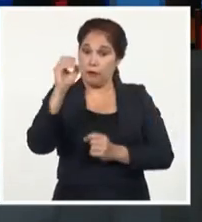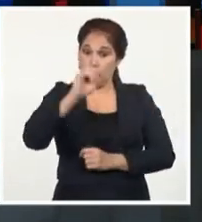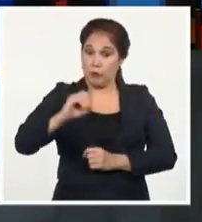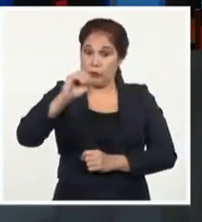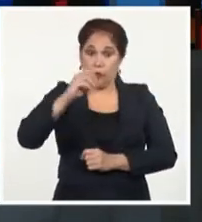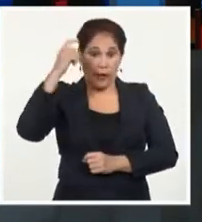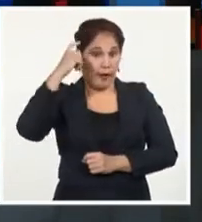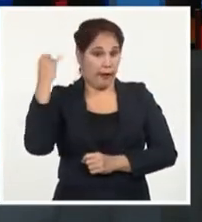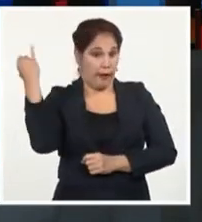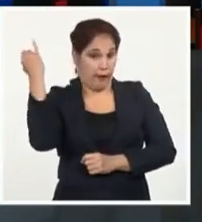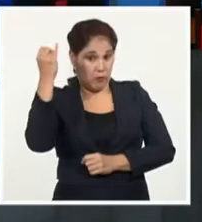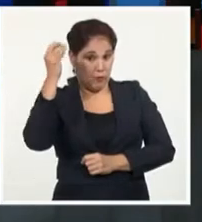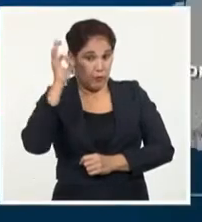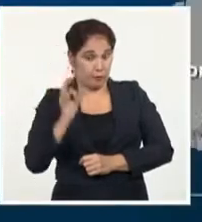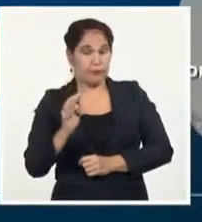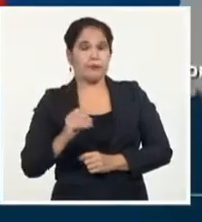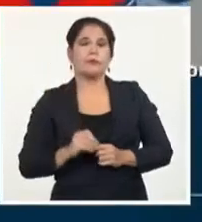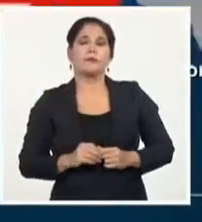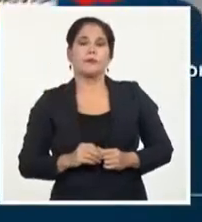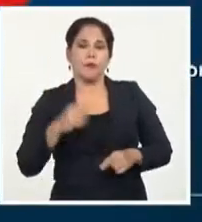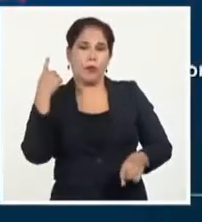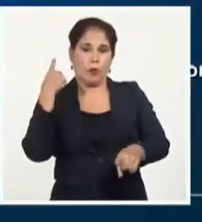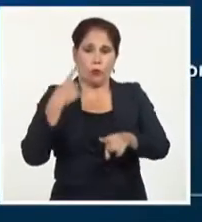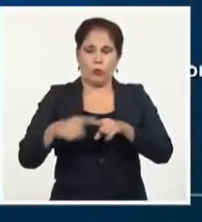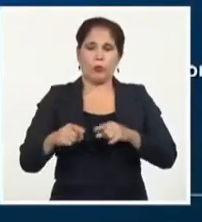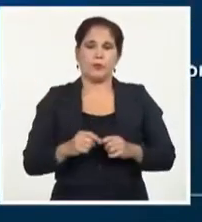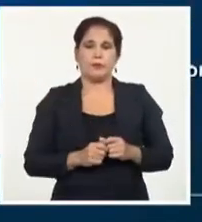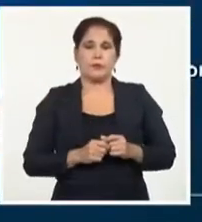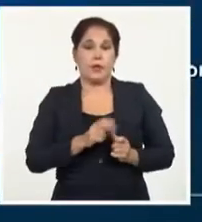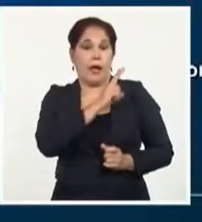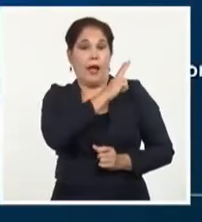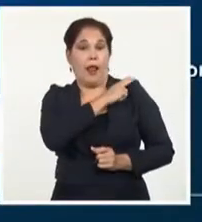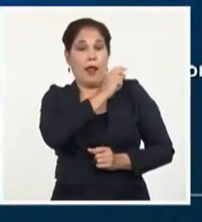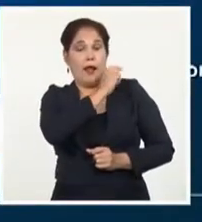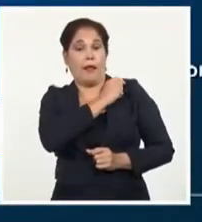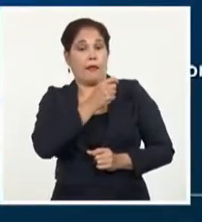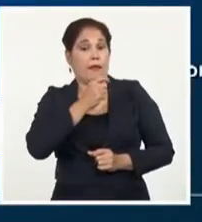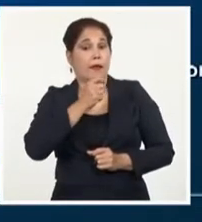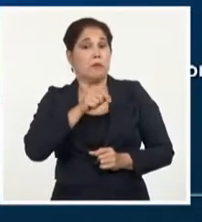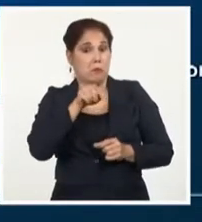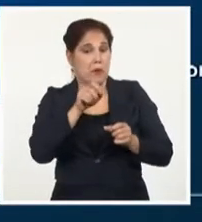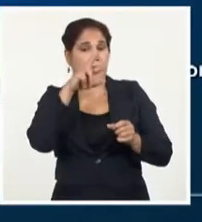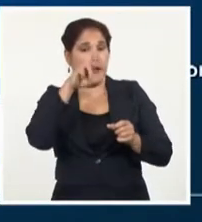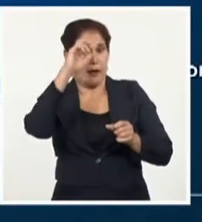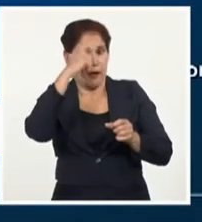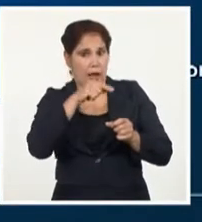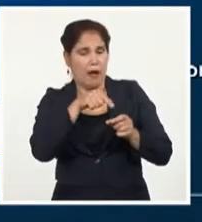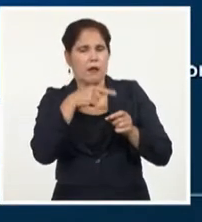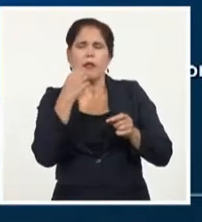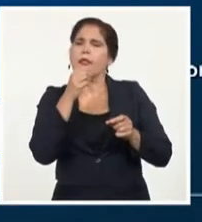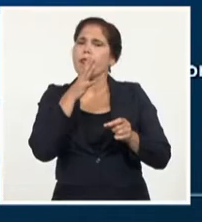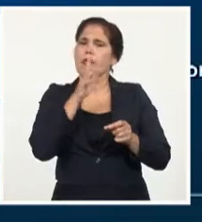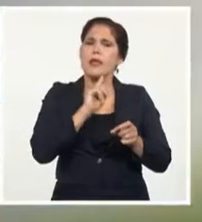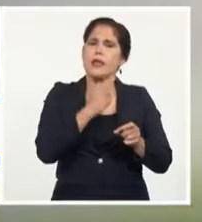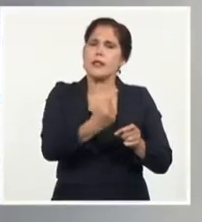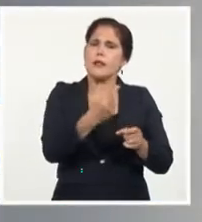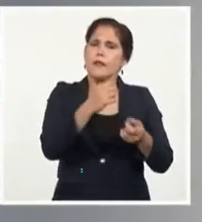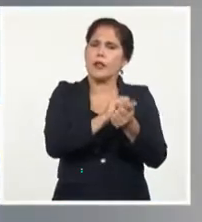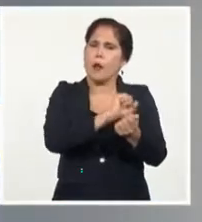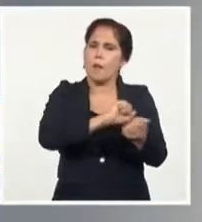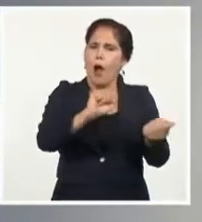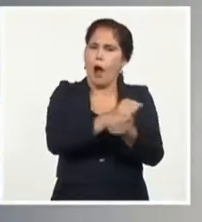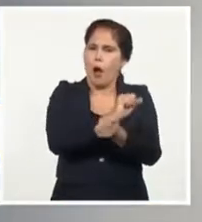de la Energía Atónica. Por otra parte, el alcalde de Crimea, Ali Khrushkov, confirmó varias explosiones de una